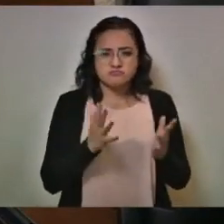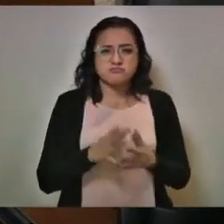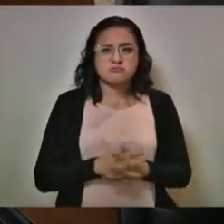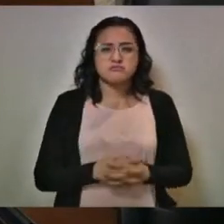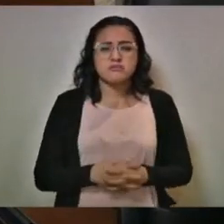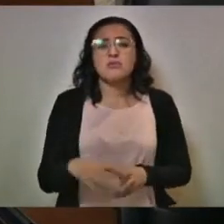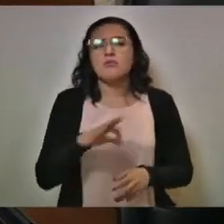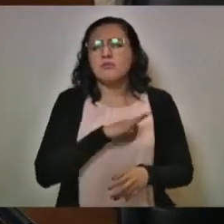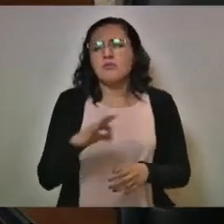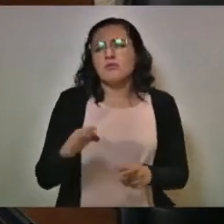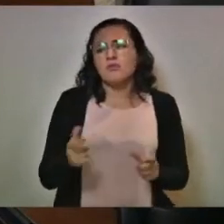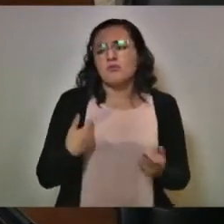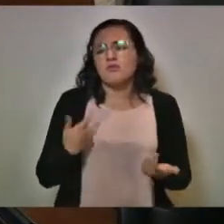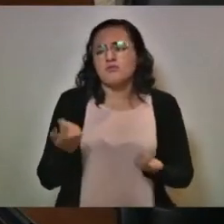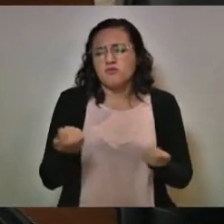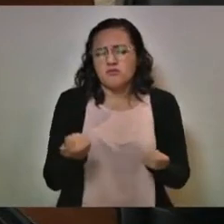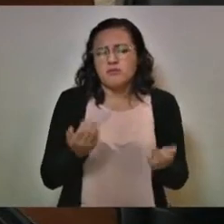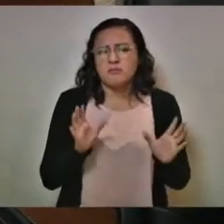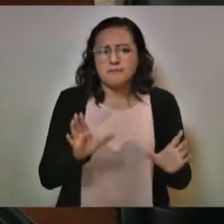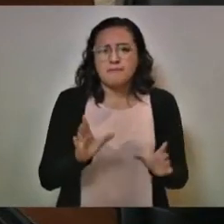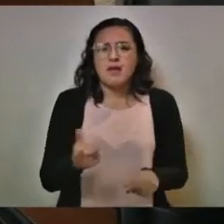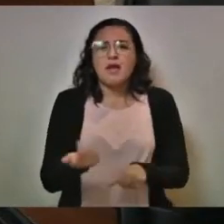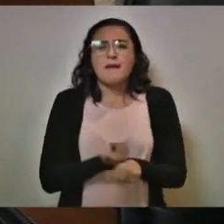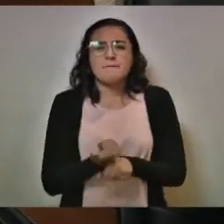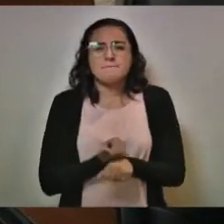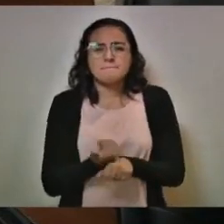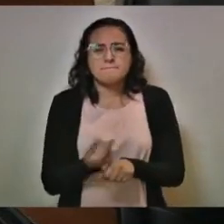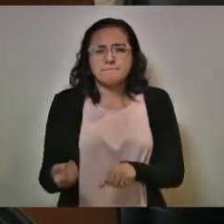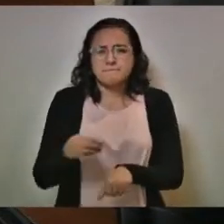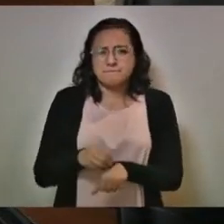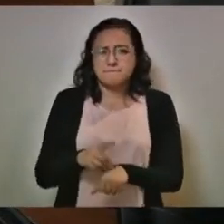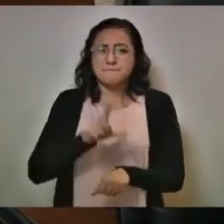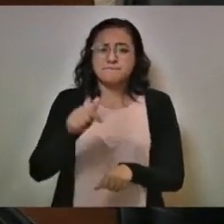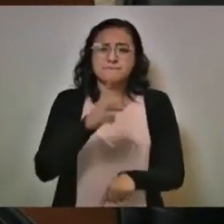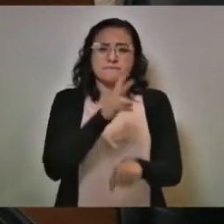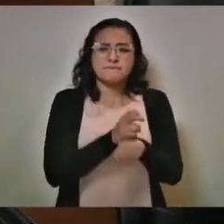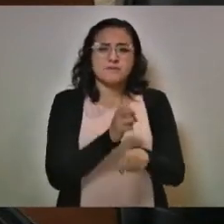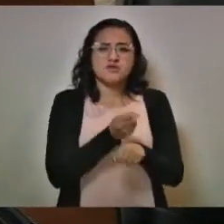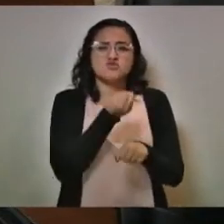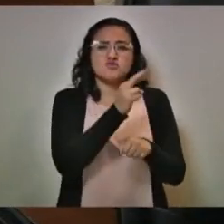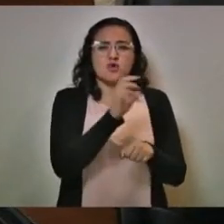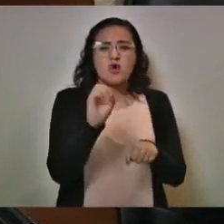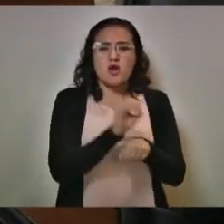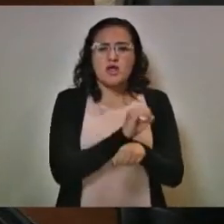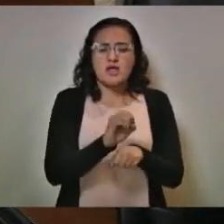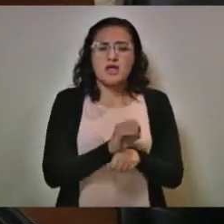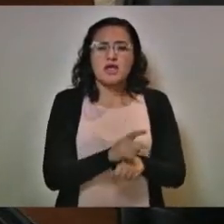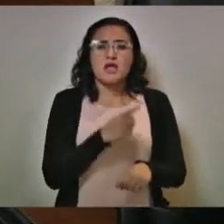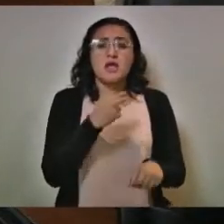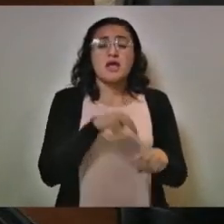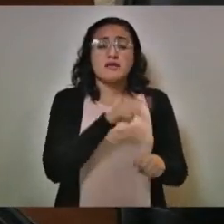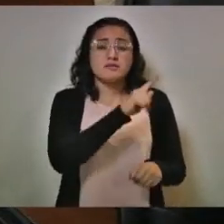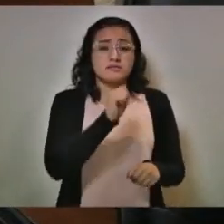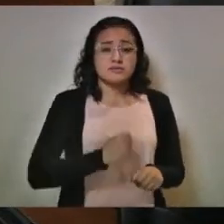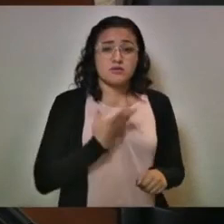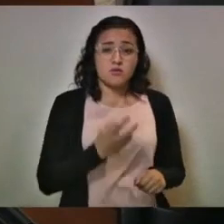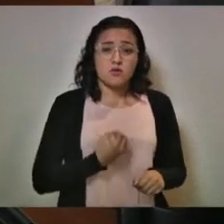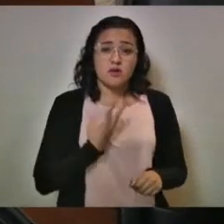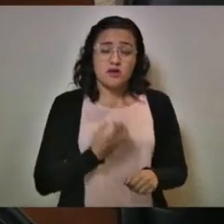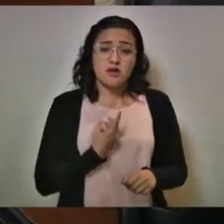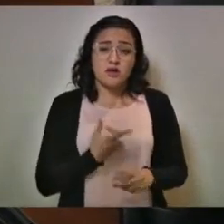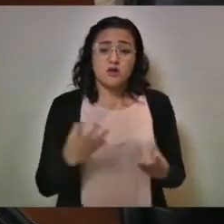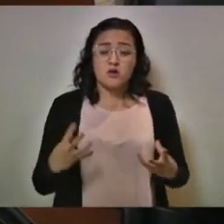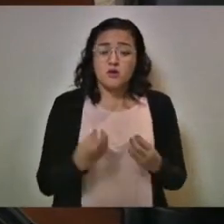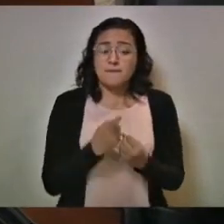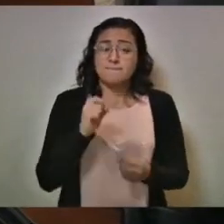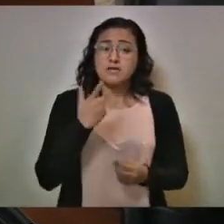decir, podríamos colorearla de un color amarillo. La región 2 sur oriente, con cabecera en el municipio de Tehuacán, compuesta por